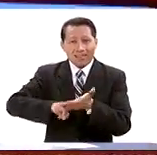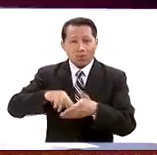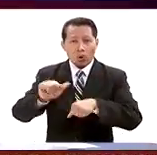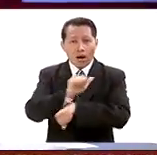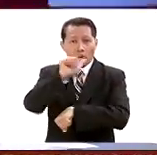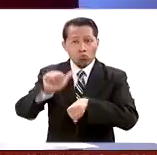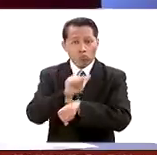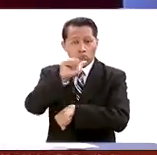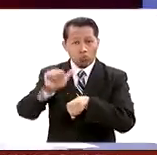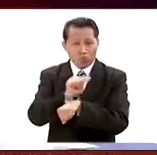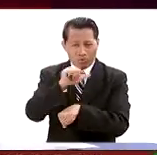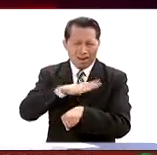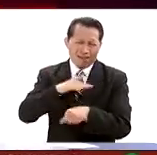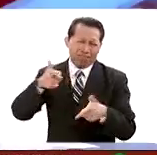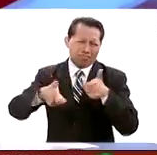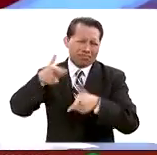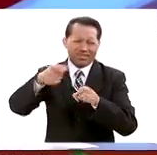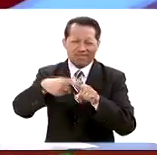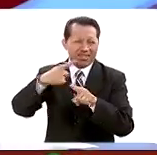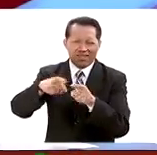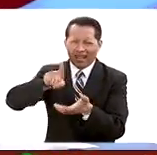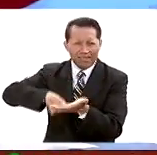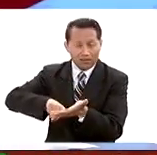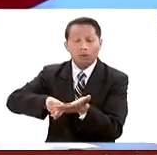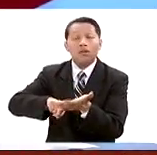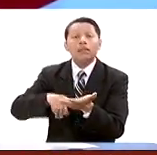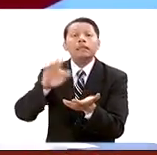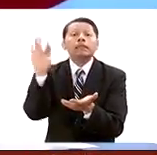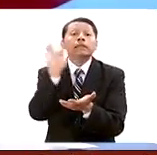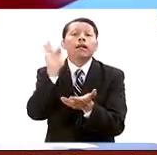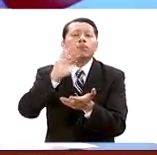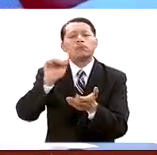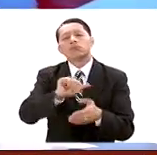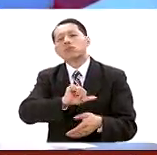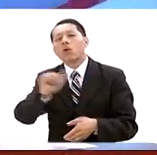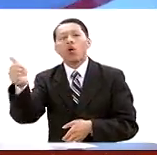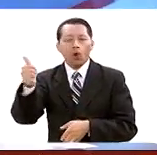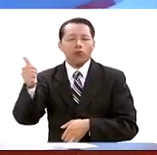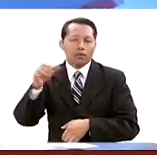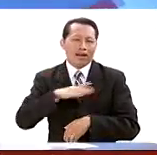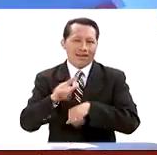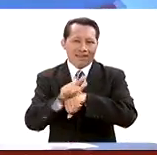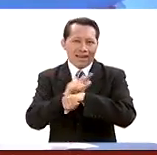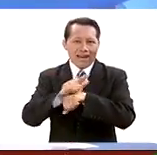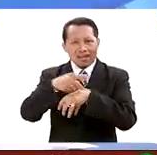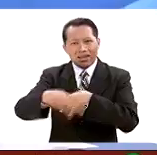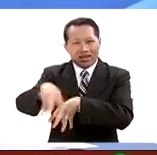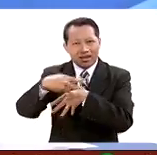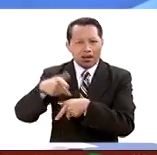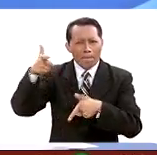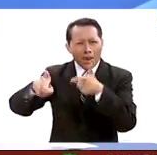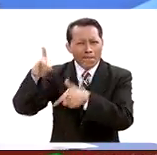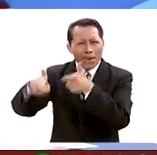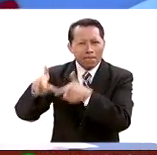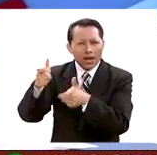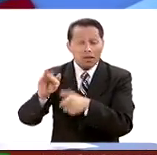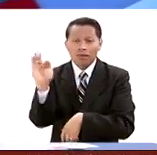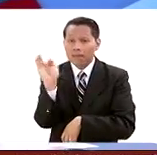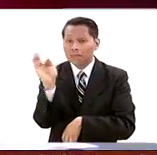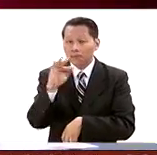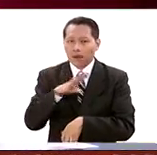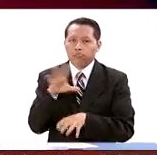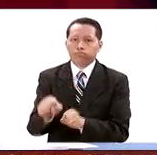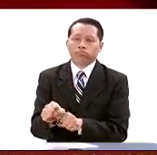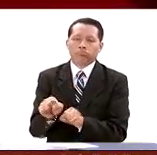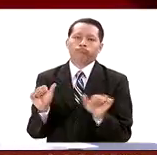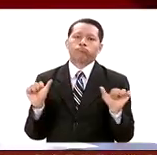intentaba a lo mejor hacer actos de violencia en otra manifestación gay allá en los Estados Unidos. ¿Qué tipo de alerta hay? ¿Qué medidas de seguridad